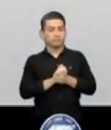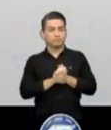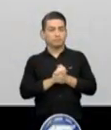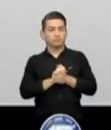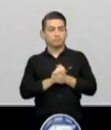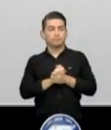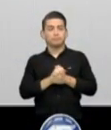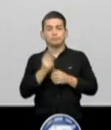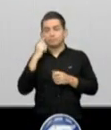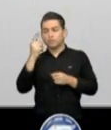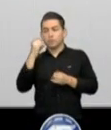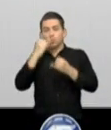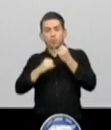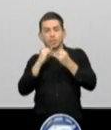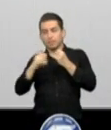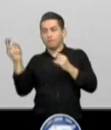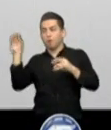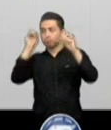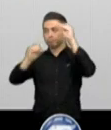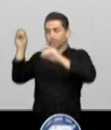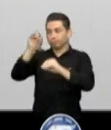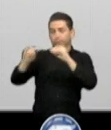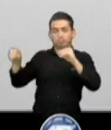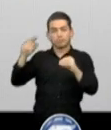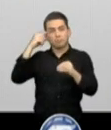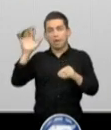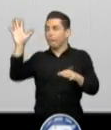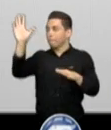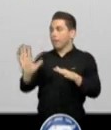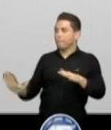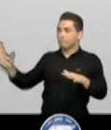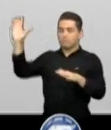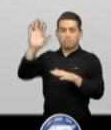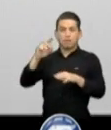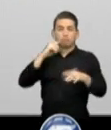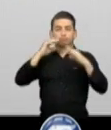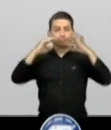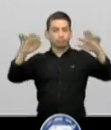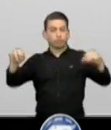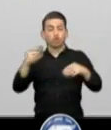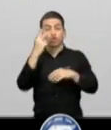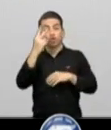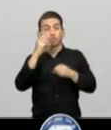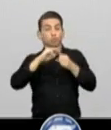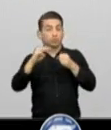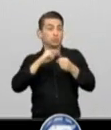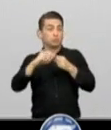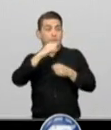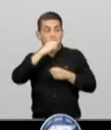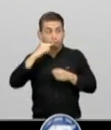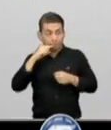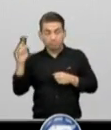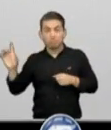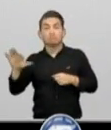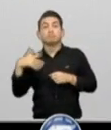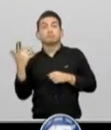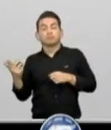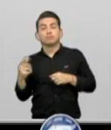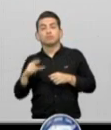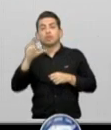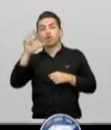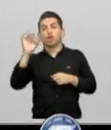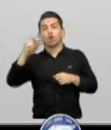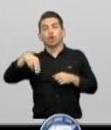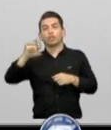última actualización del mapa epidemiológico, se establecen dos municipios en alerta roja, siendo estos Concepción Las Minas, en